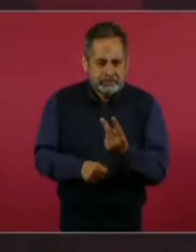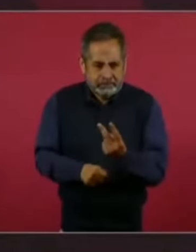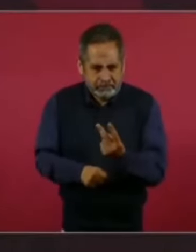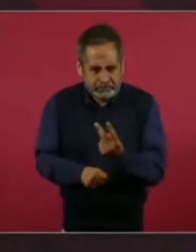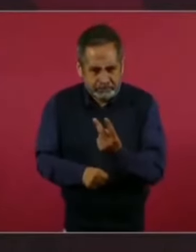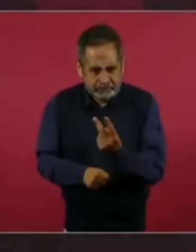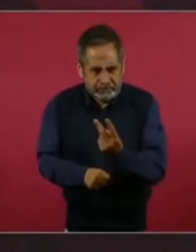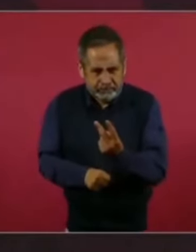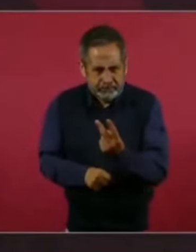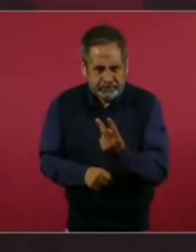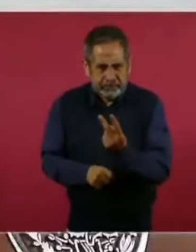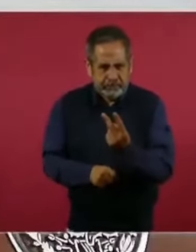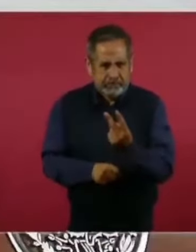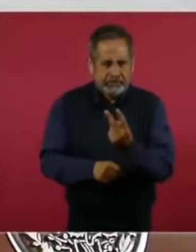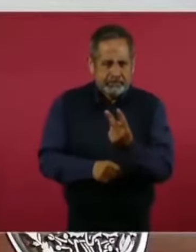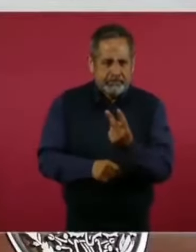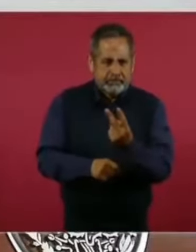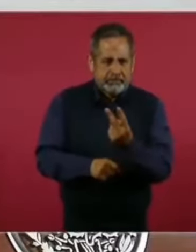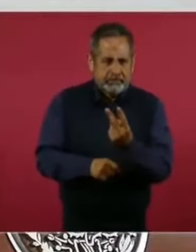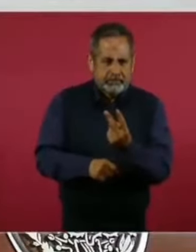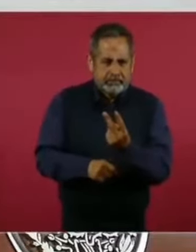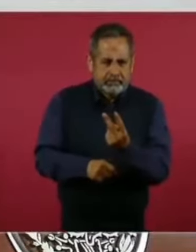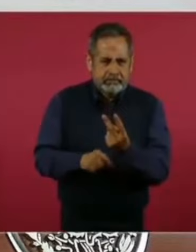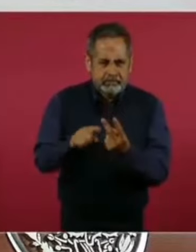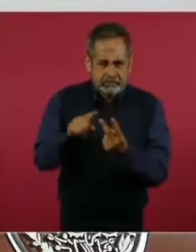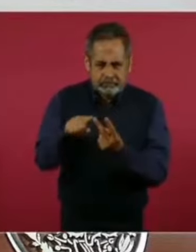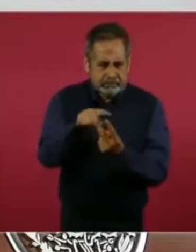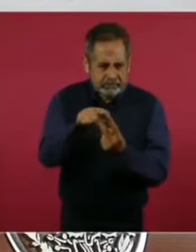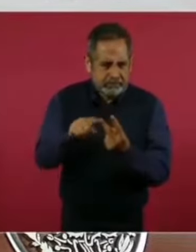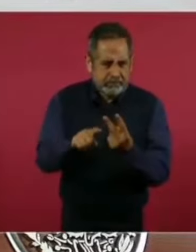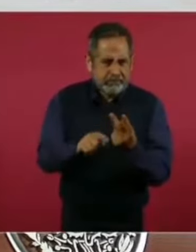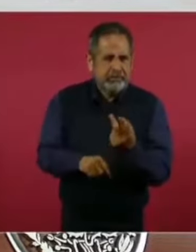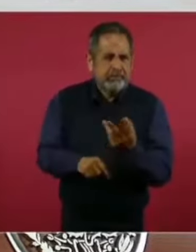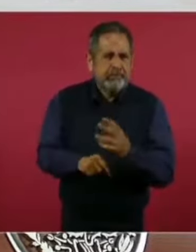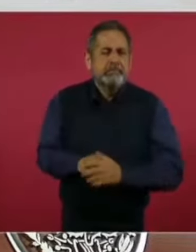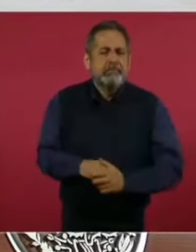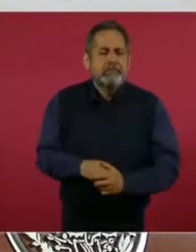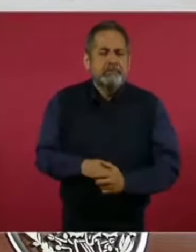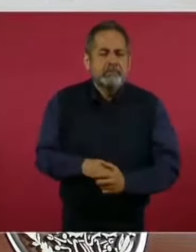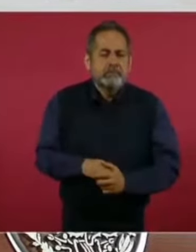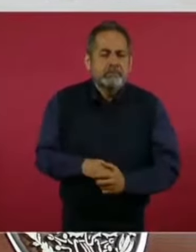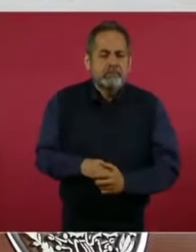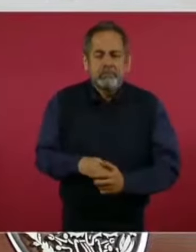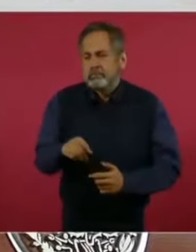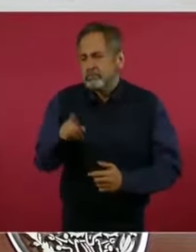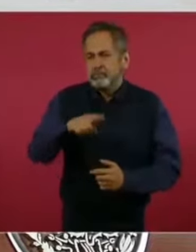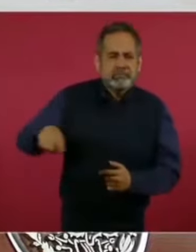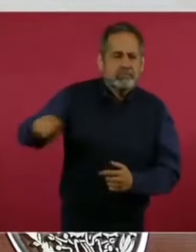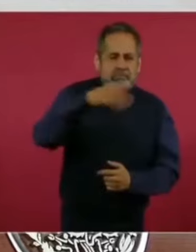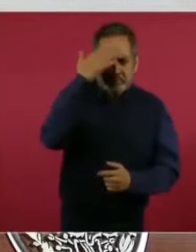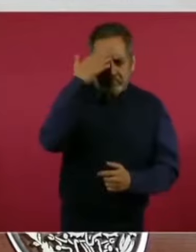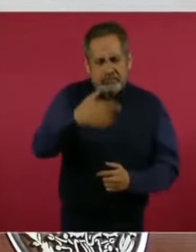saben perfectamente que somos seres humanos,